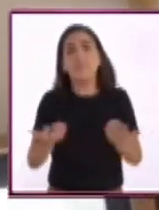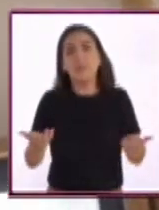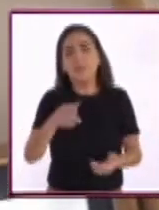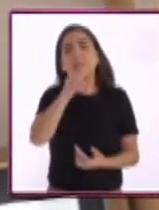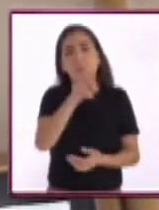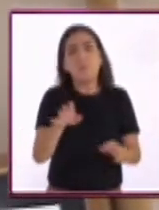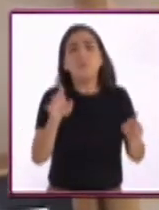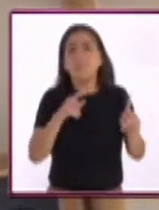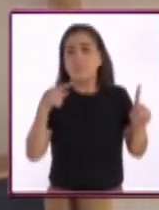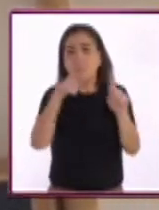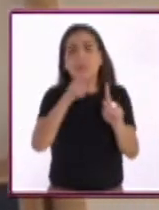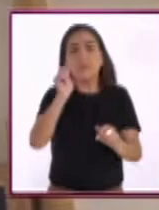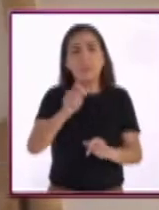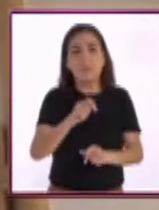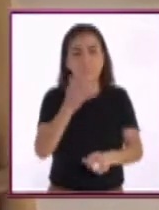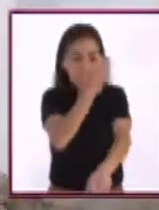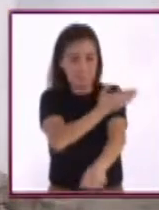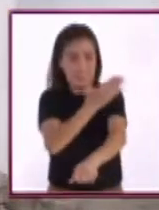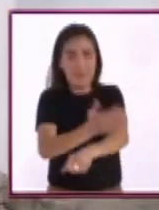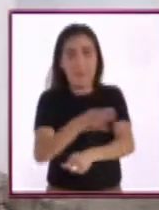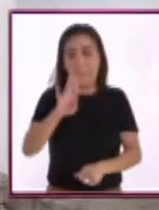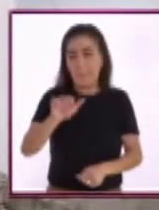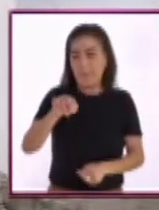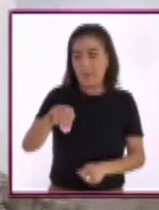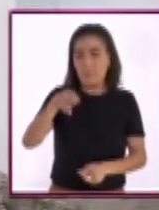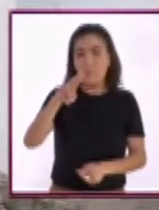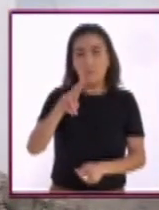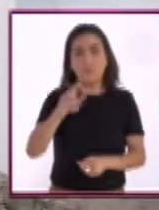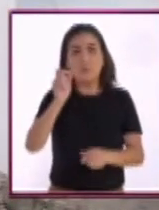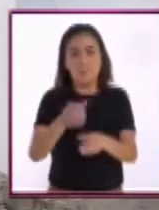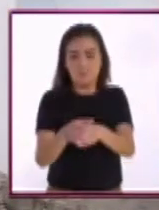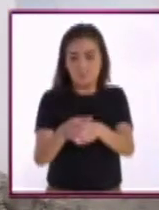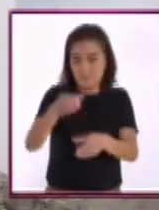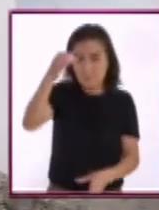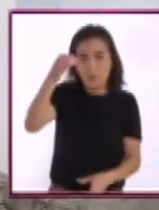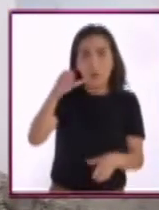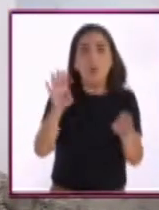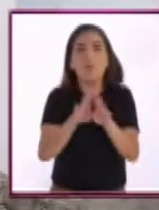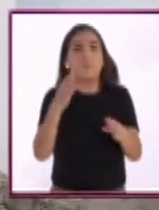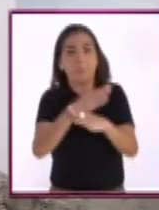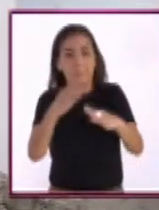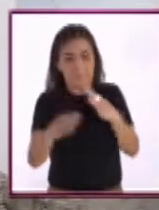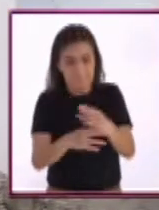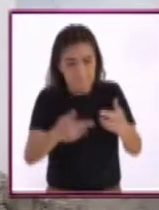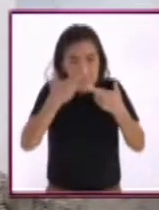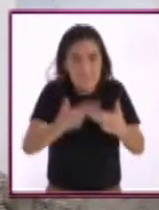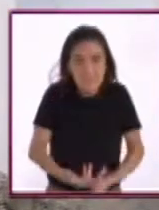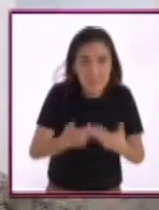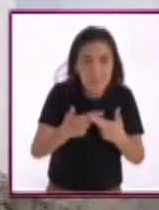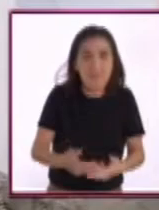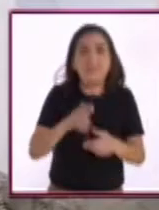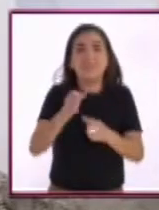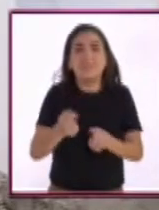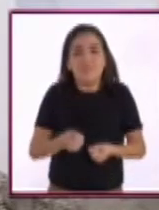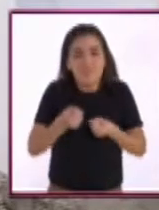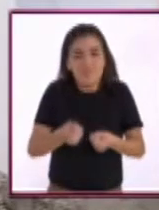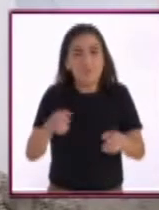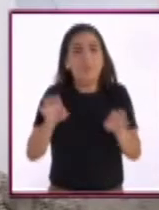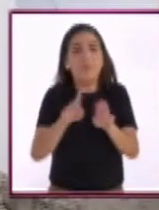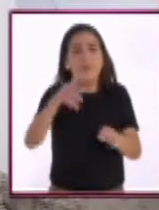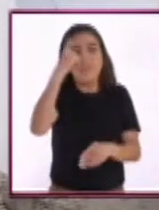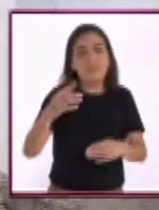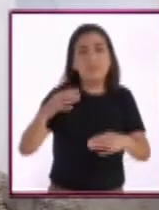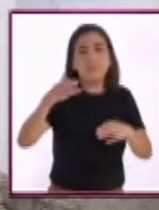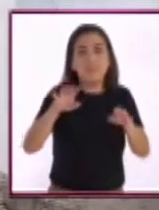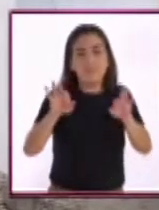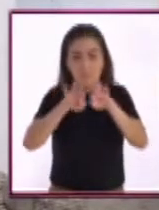Y resulta óptimo un sistema basado en el bambú, que es un material más resiliente, que es un material flexible, que es un material que es